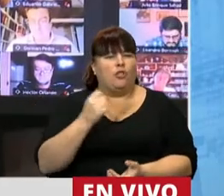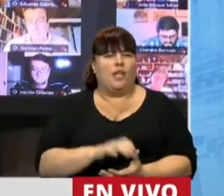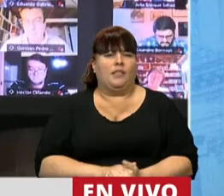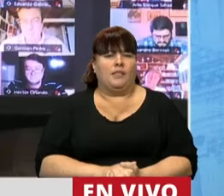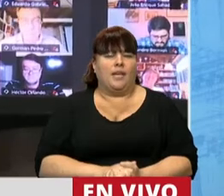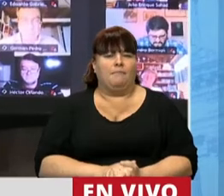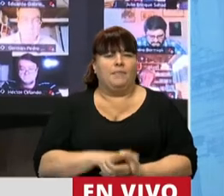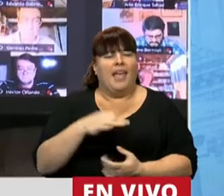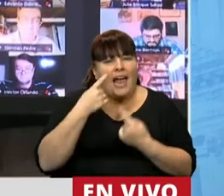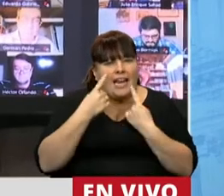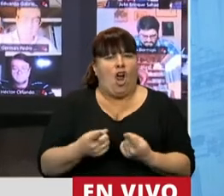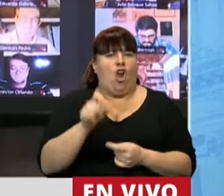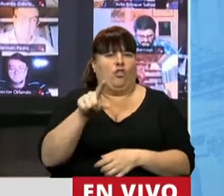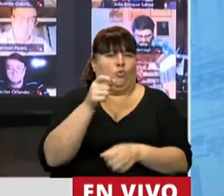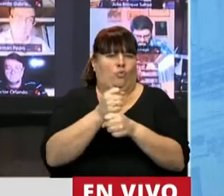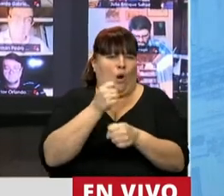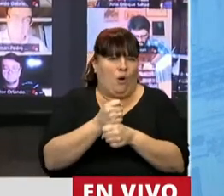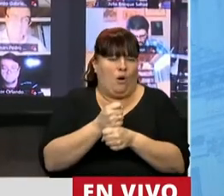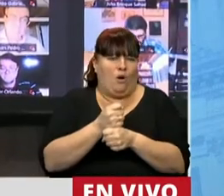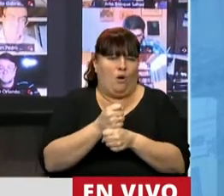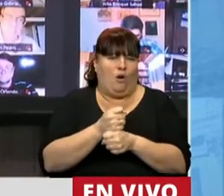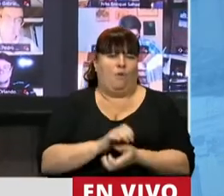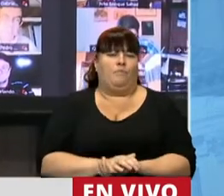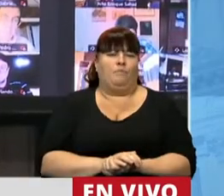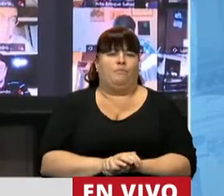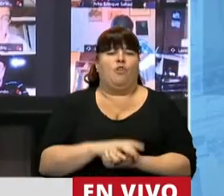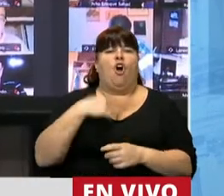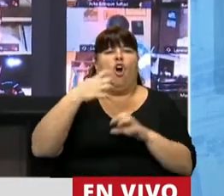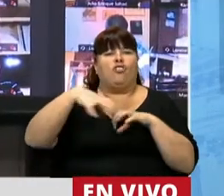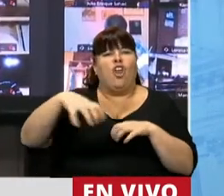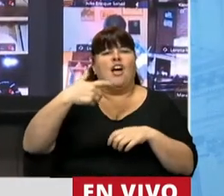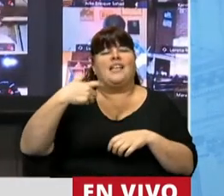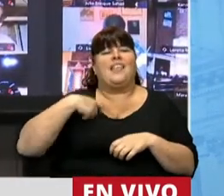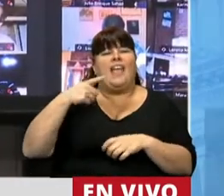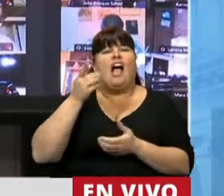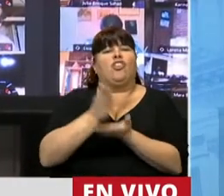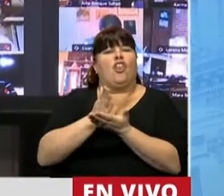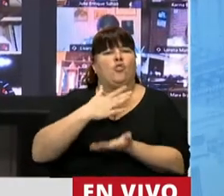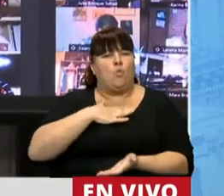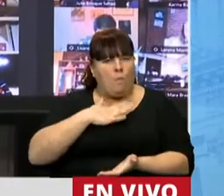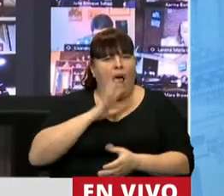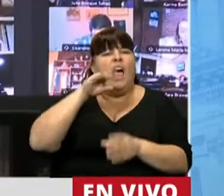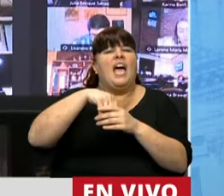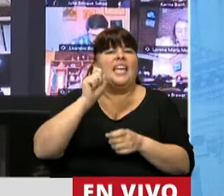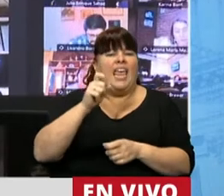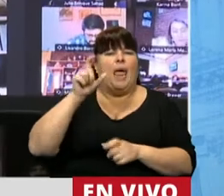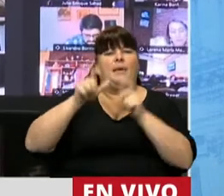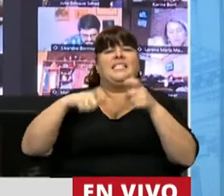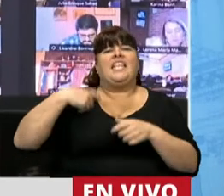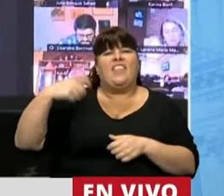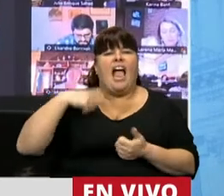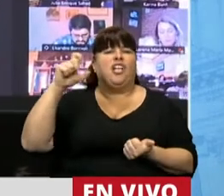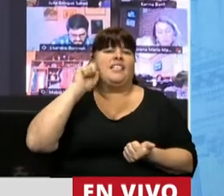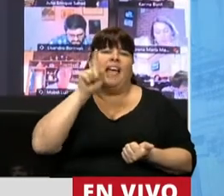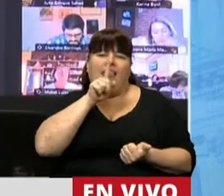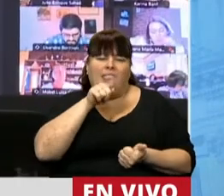reconocer la tarea de la Intersindical de Derechos Humanos compuesta por sindicatos de la